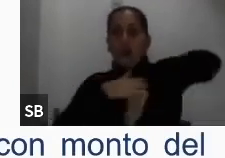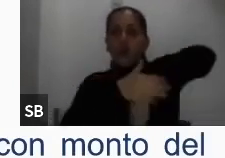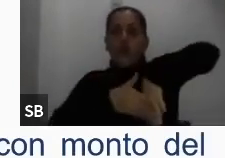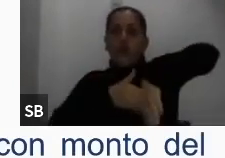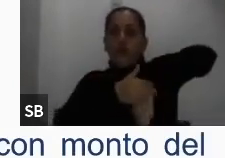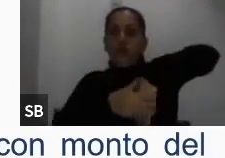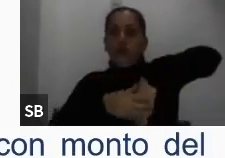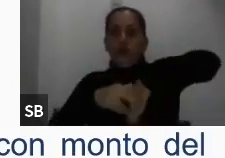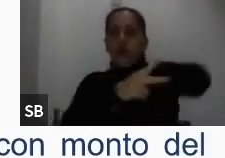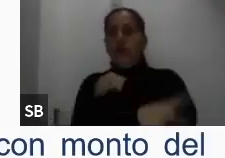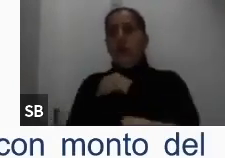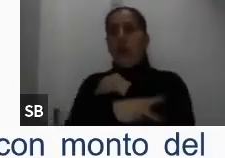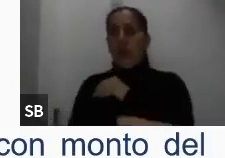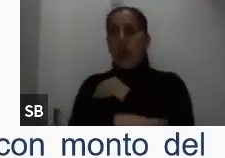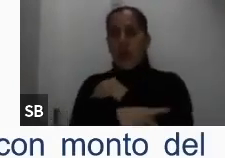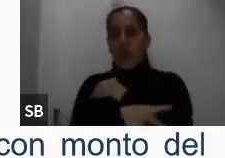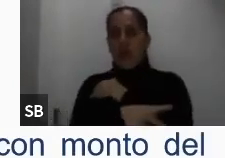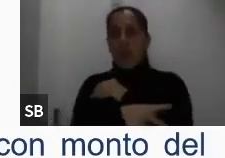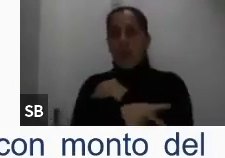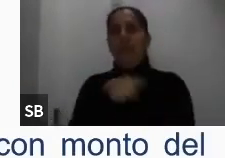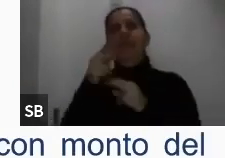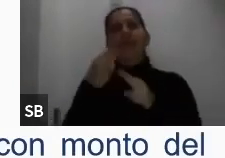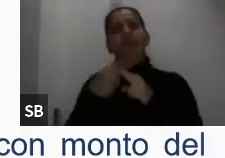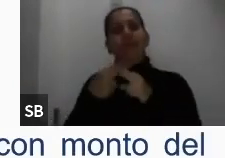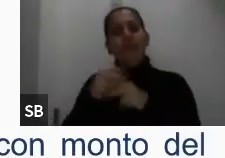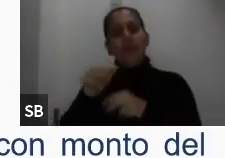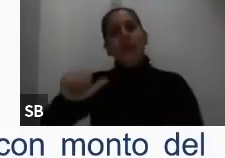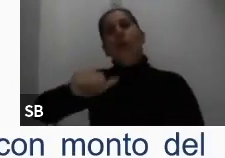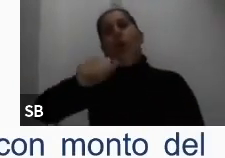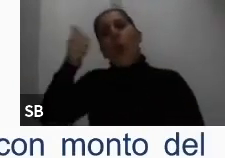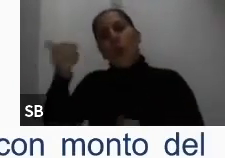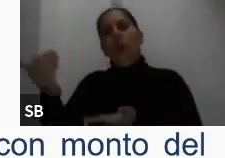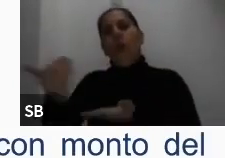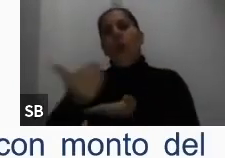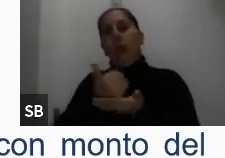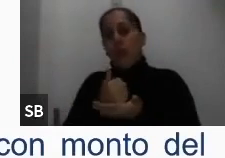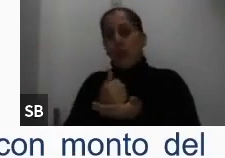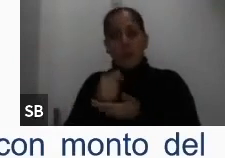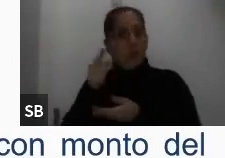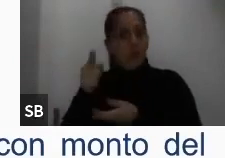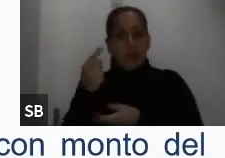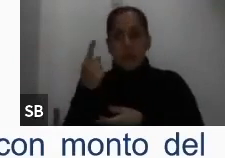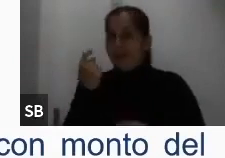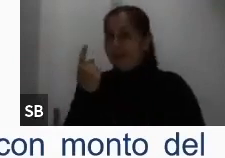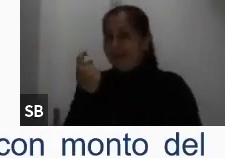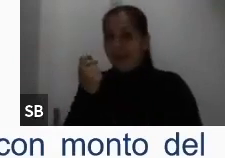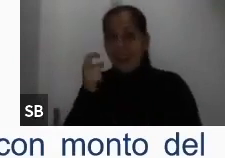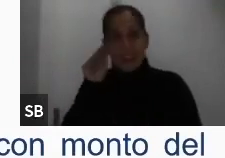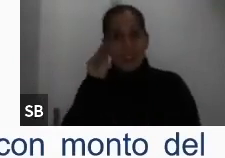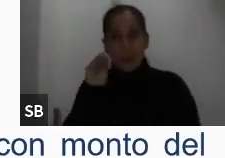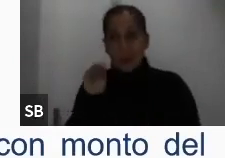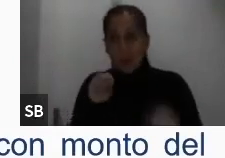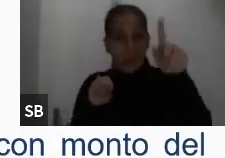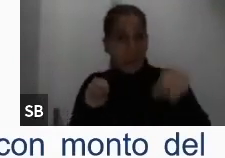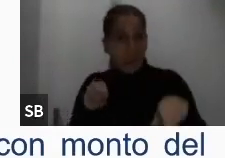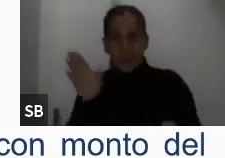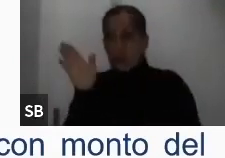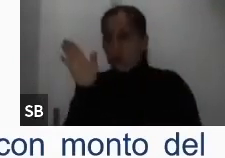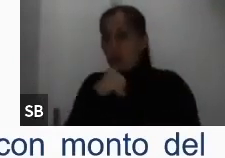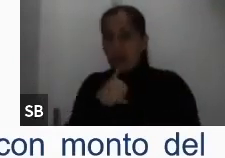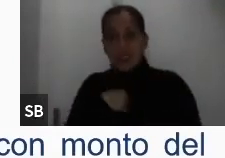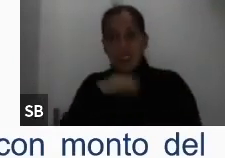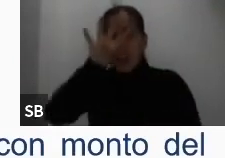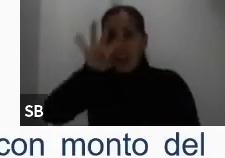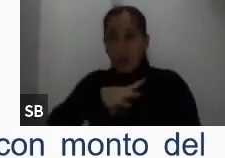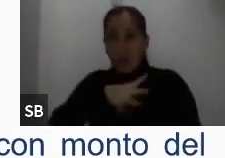otro. Entonces, si hay algún otro ingreso que existe en su casa y no está contemplado en las actividades anteriores ni en el cuadro